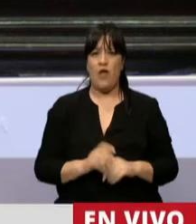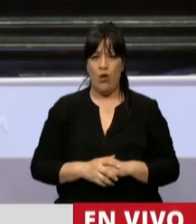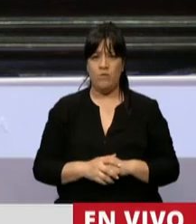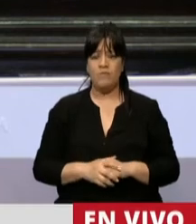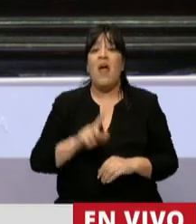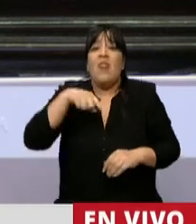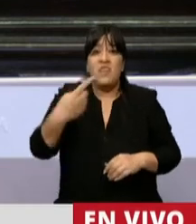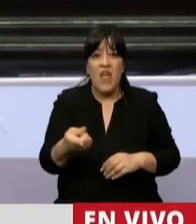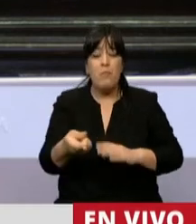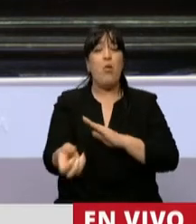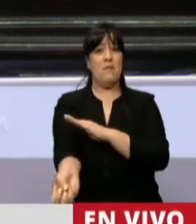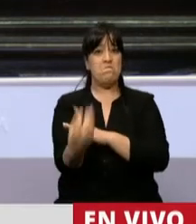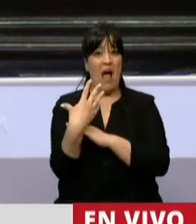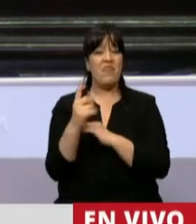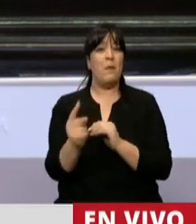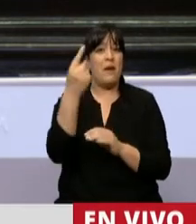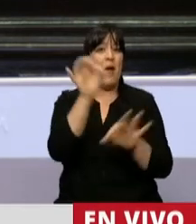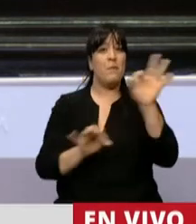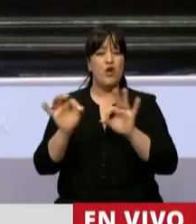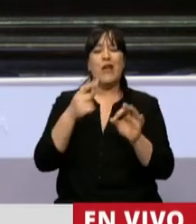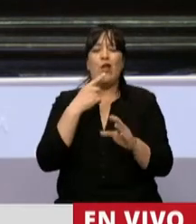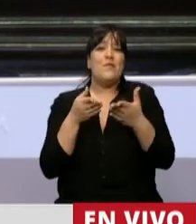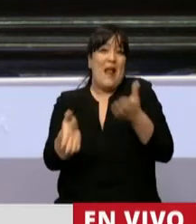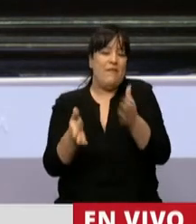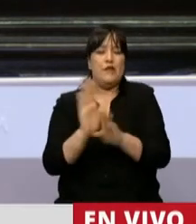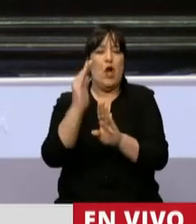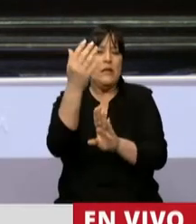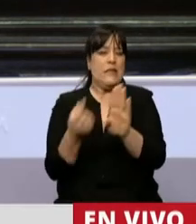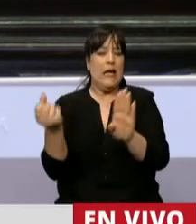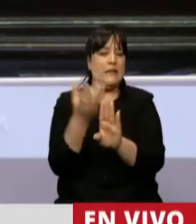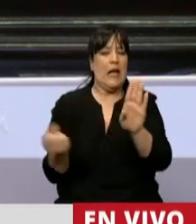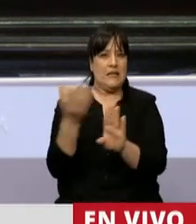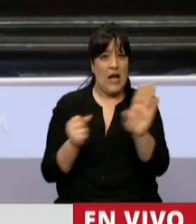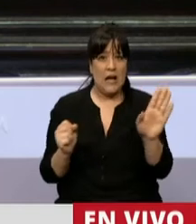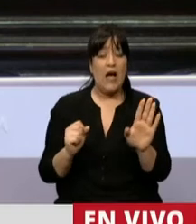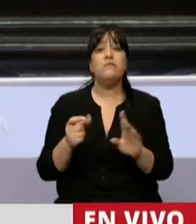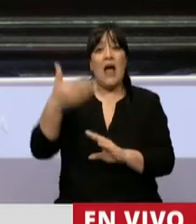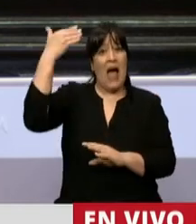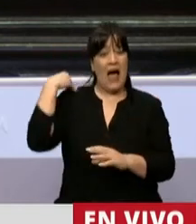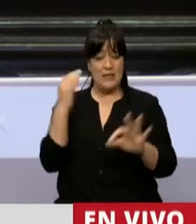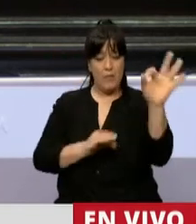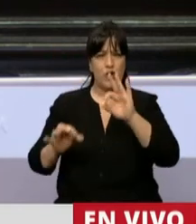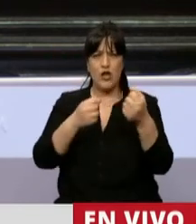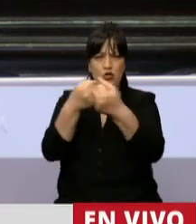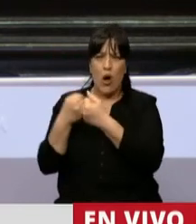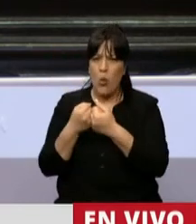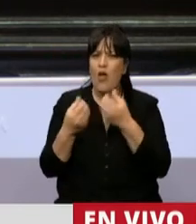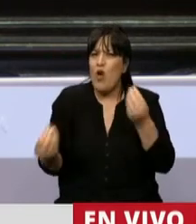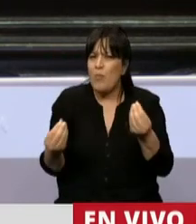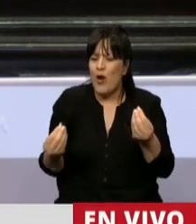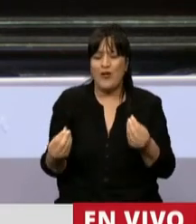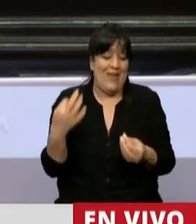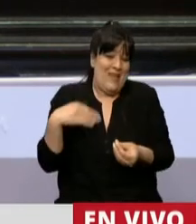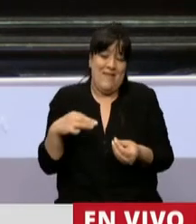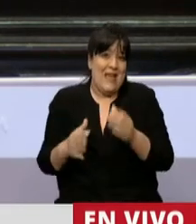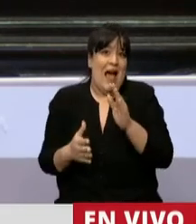Después mandaron un primer proyecto que le reducía beneficios. Cuando acordamos ese proyecto, porque algo tenía